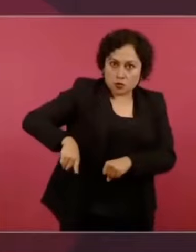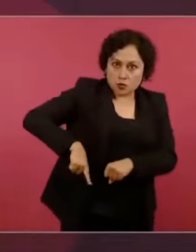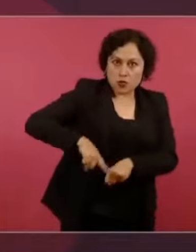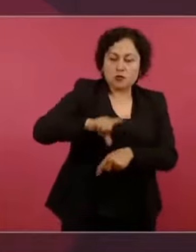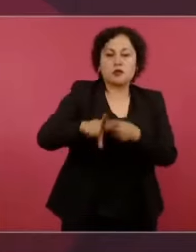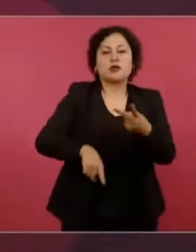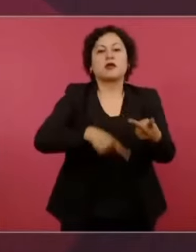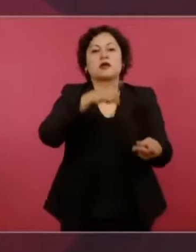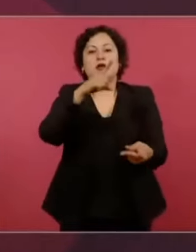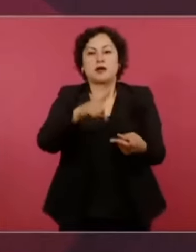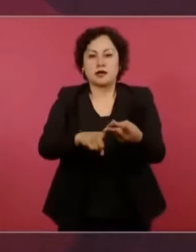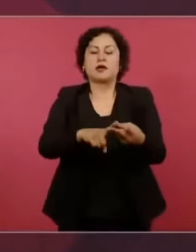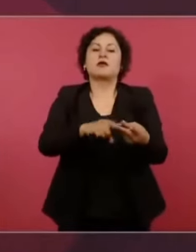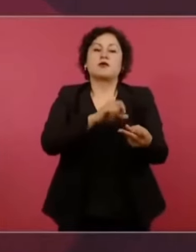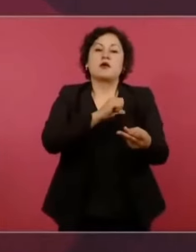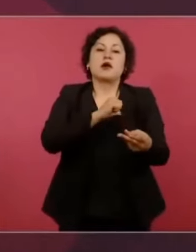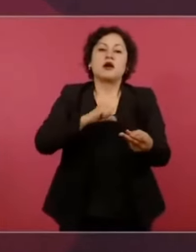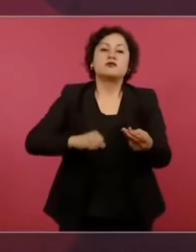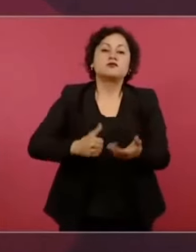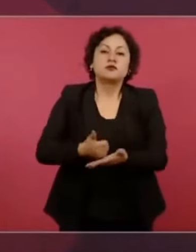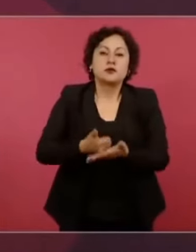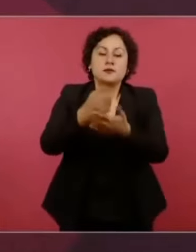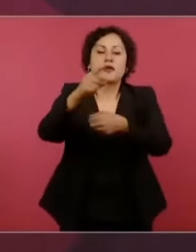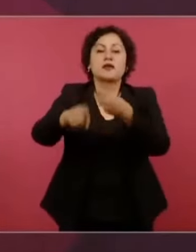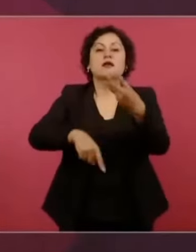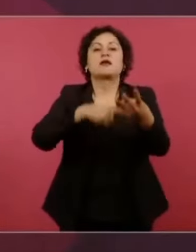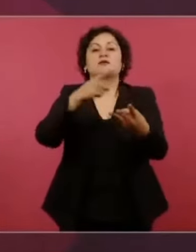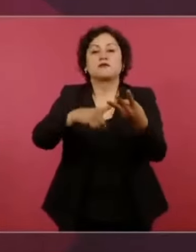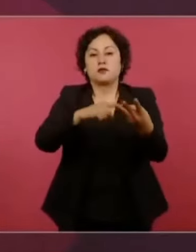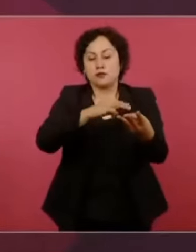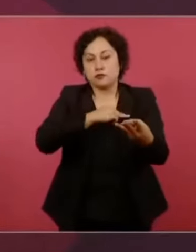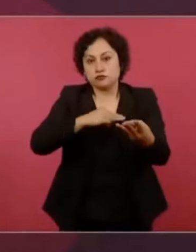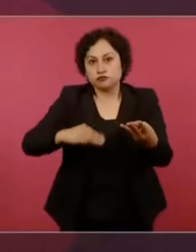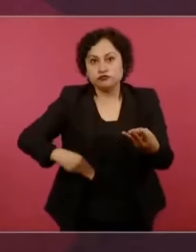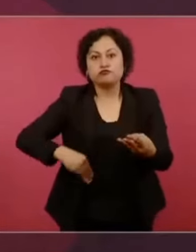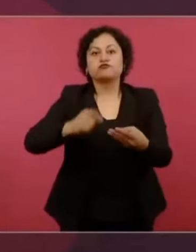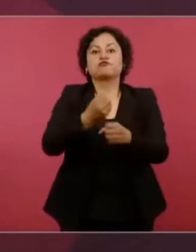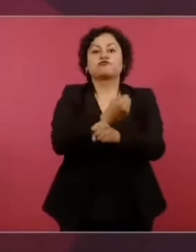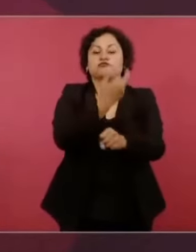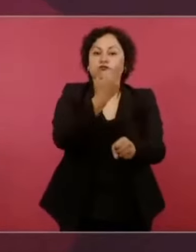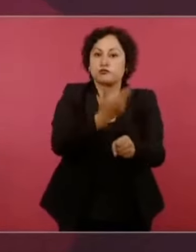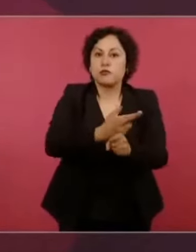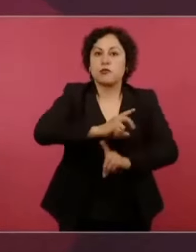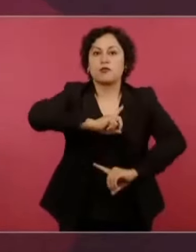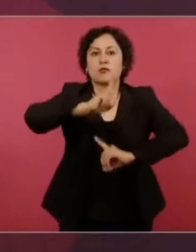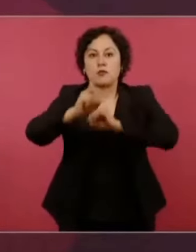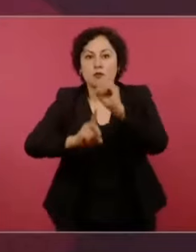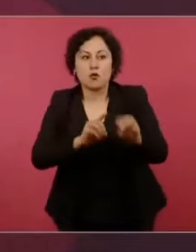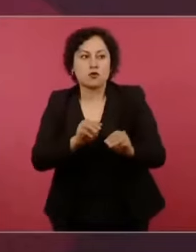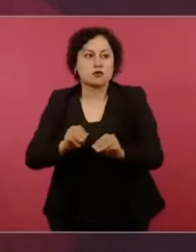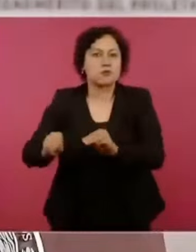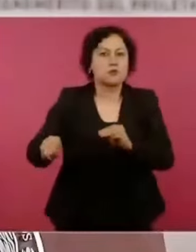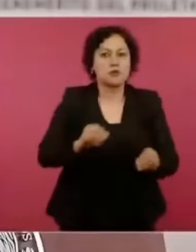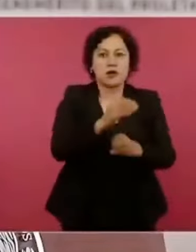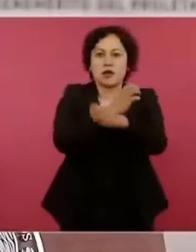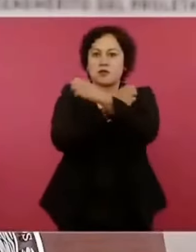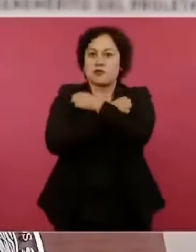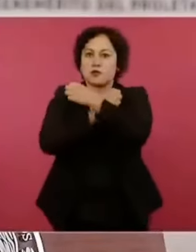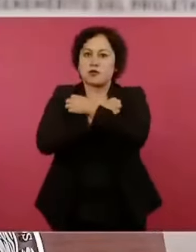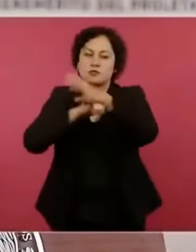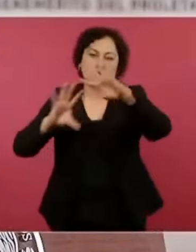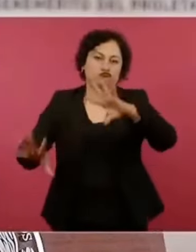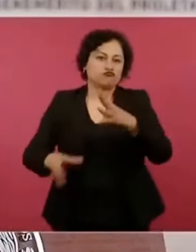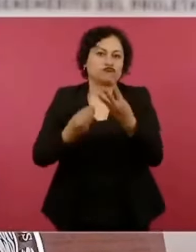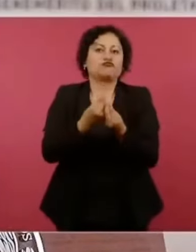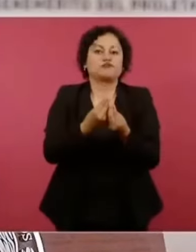cultura, deporte, obras públicas, movilidad, educación. Y que para fomentar la